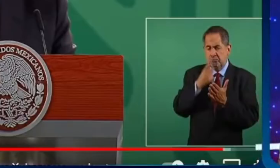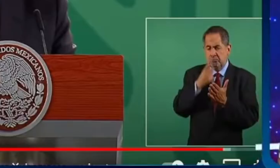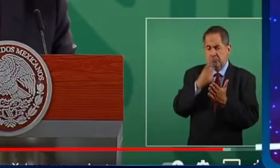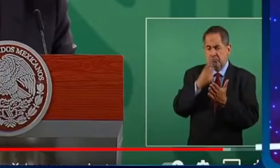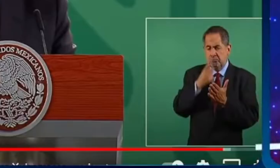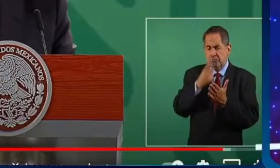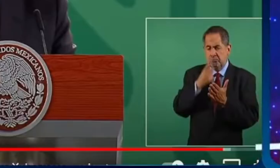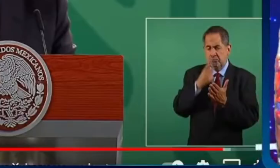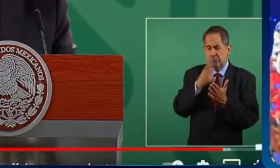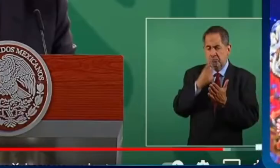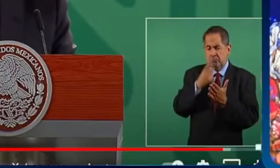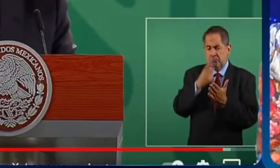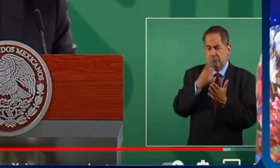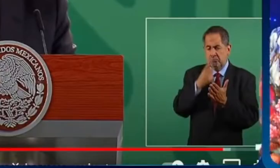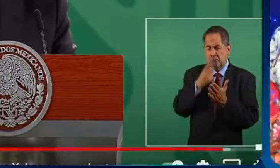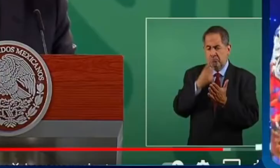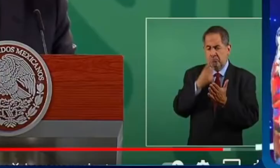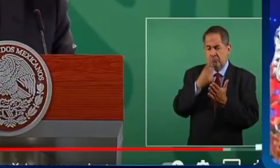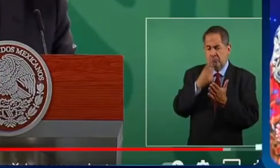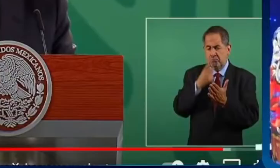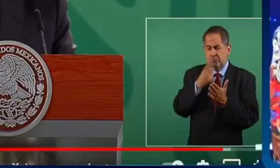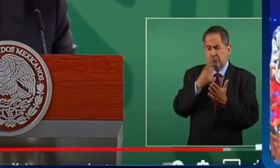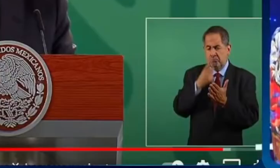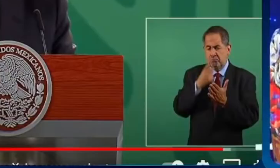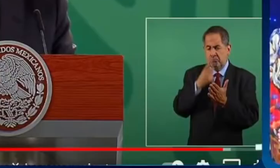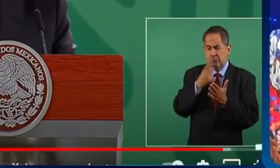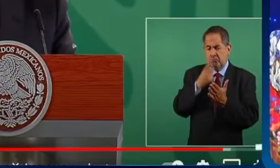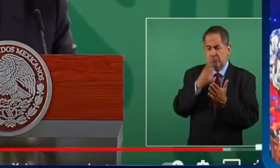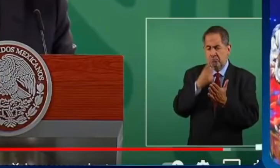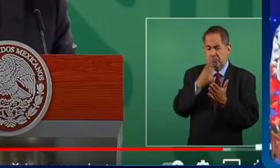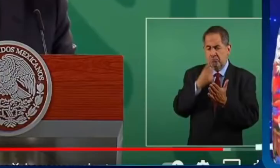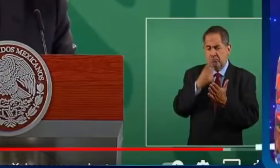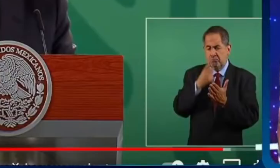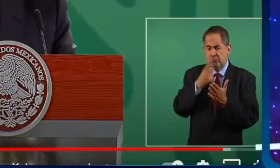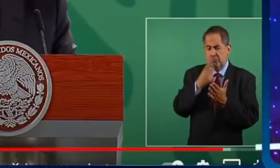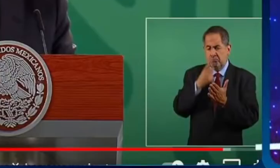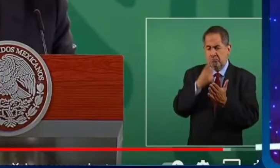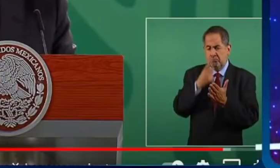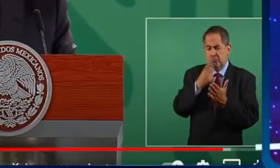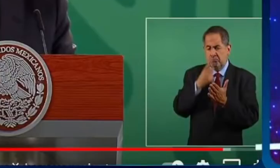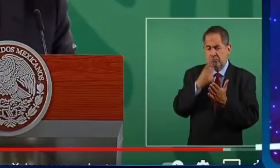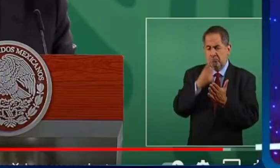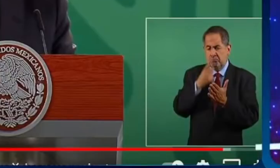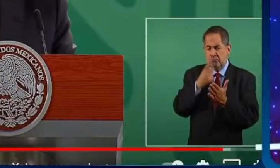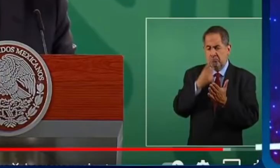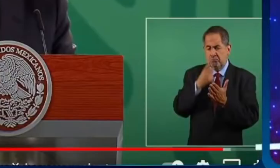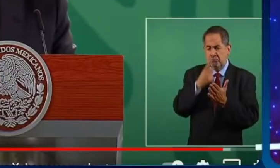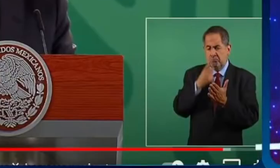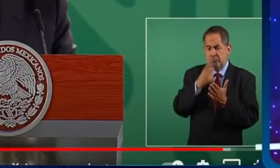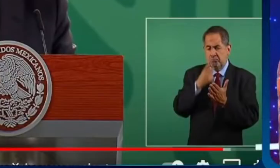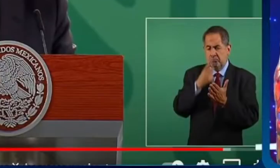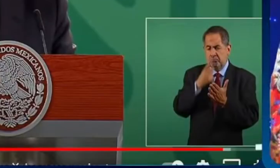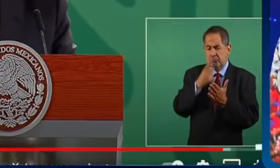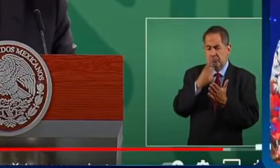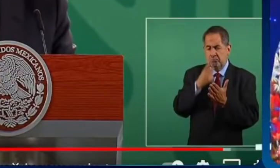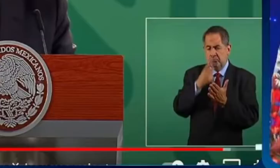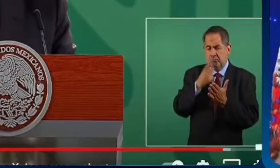aliados compañeros hay una estrategia de por medio pero si de verdad pues no hay forma en el poder judicial